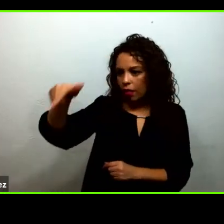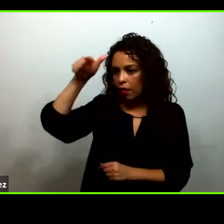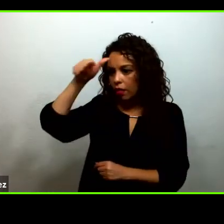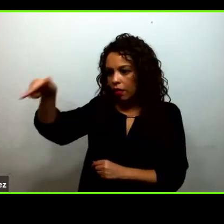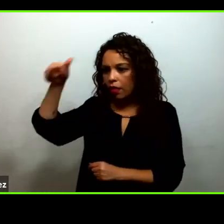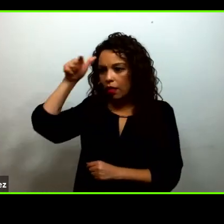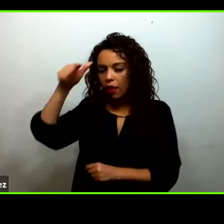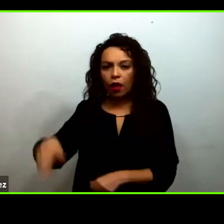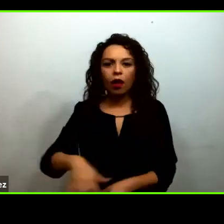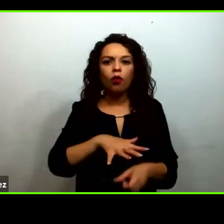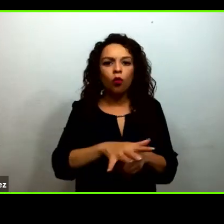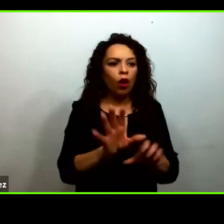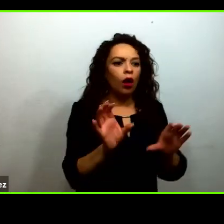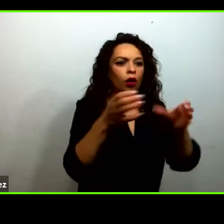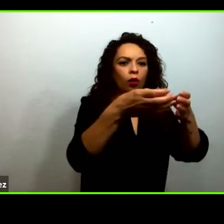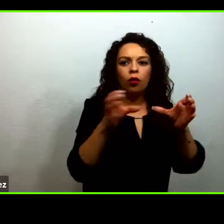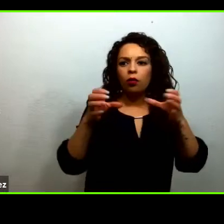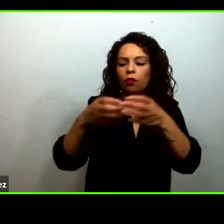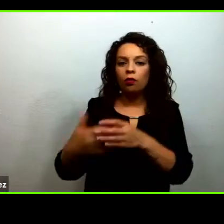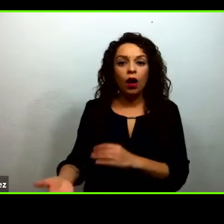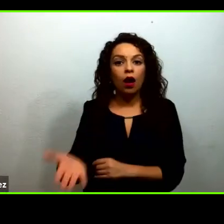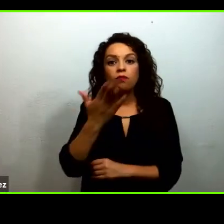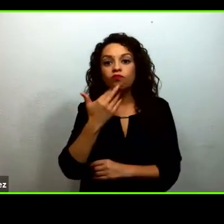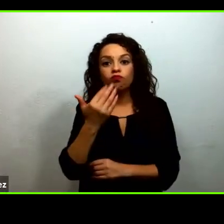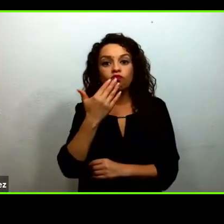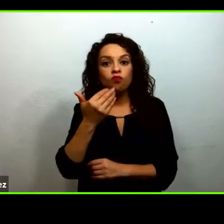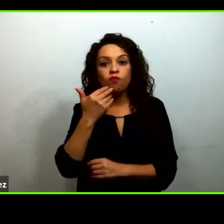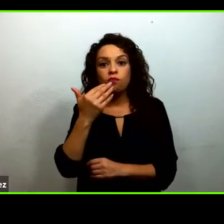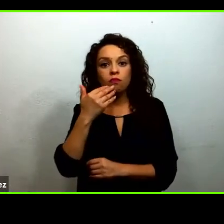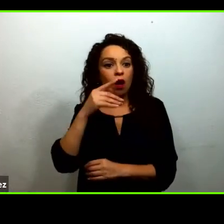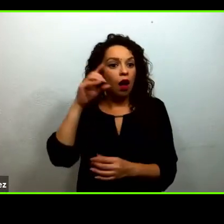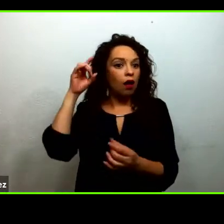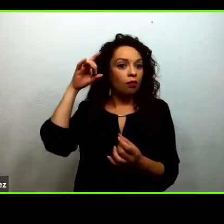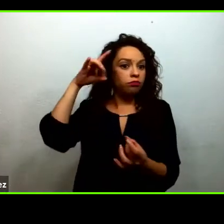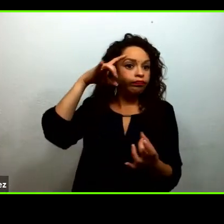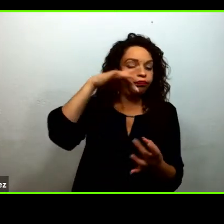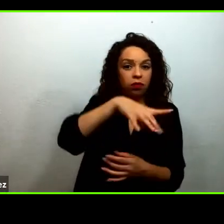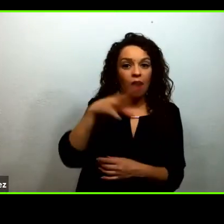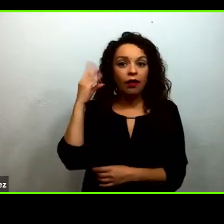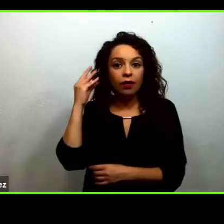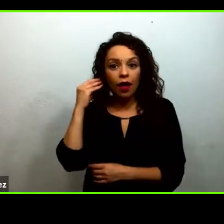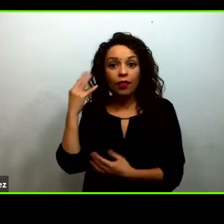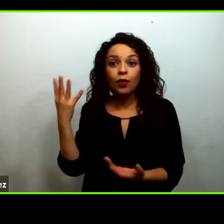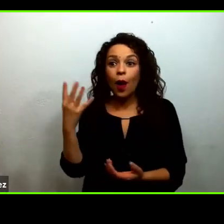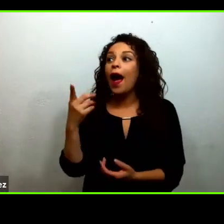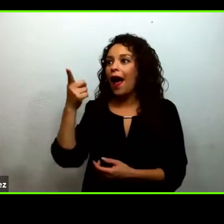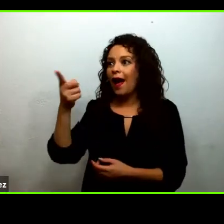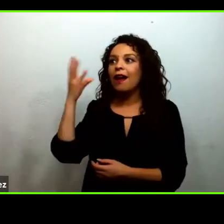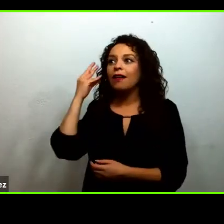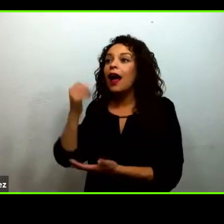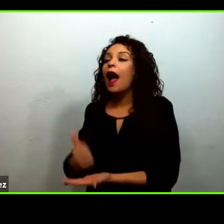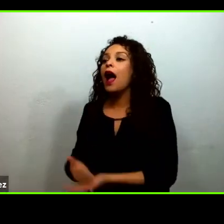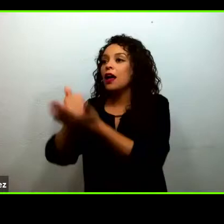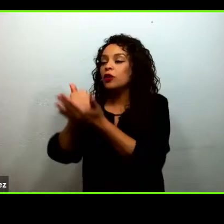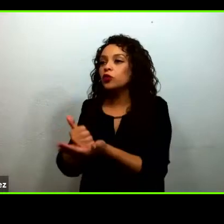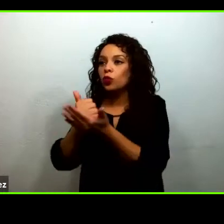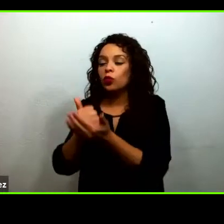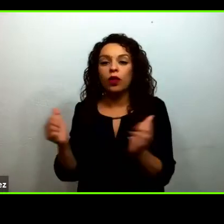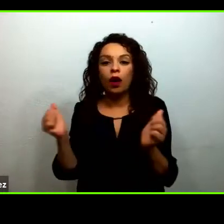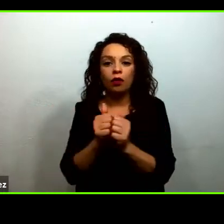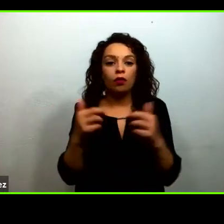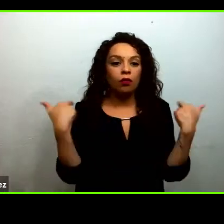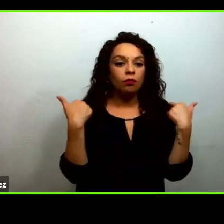señal la misma radiodifusora y los maestros empezaron a buscar alianzas con otras